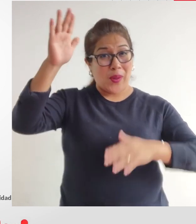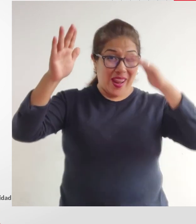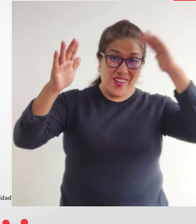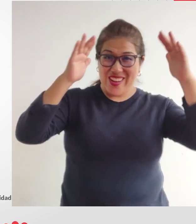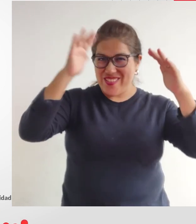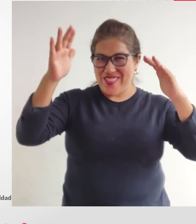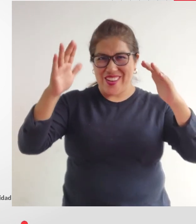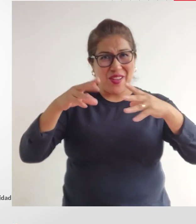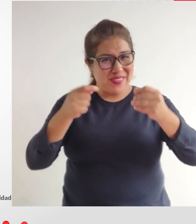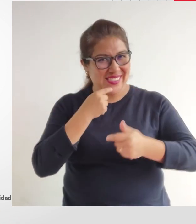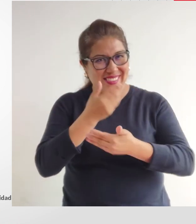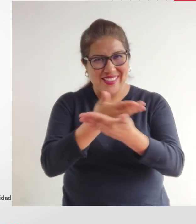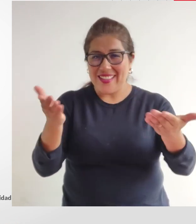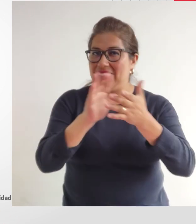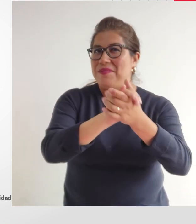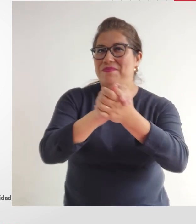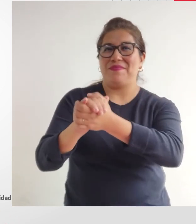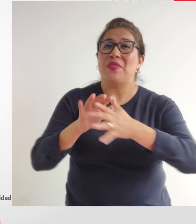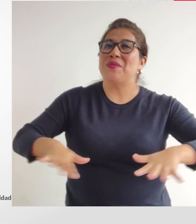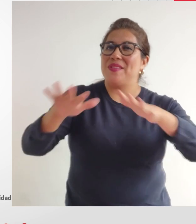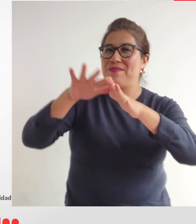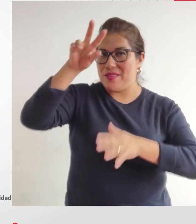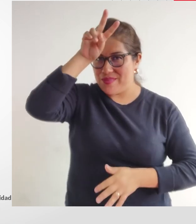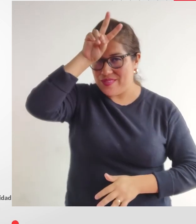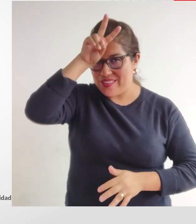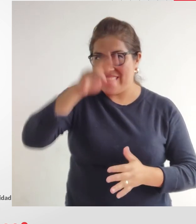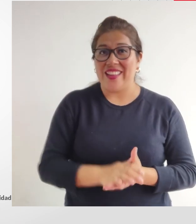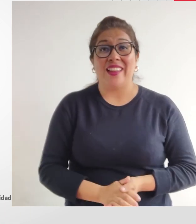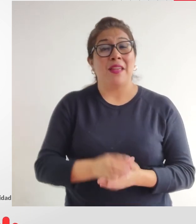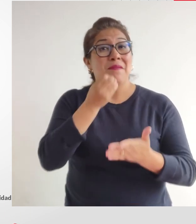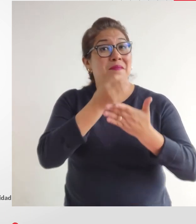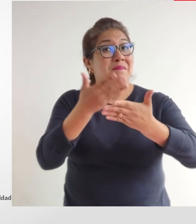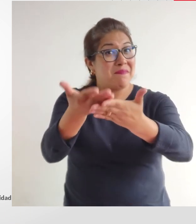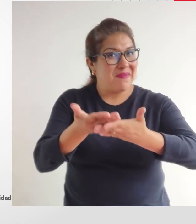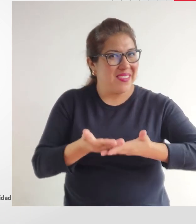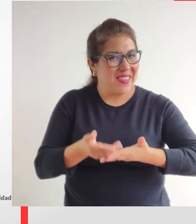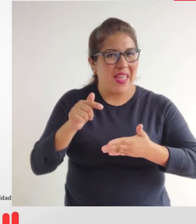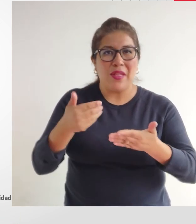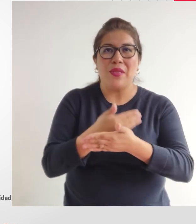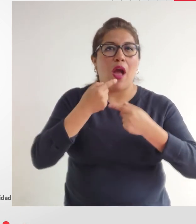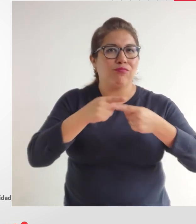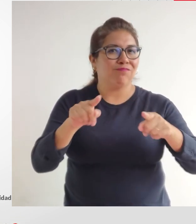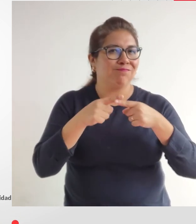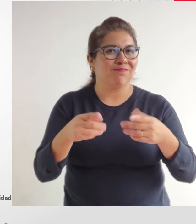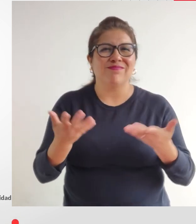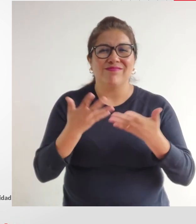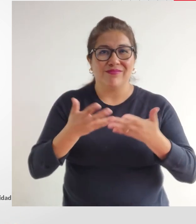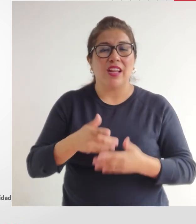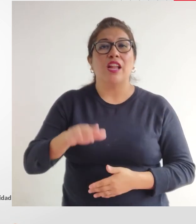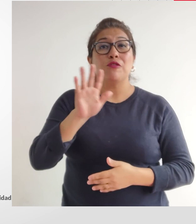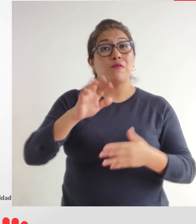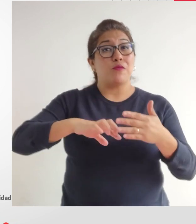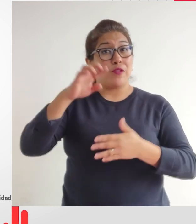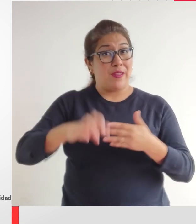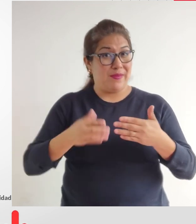Hola, hola, hola, ¿qué tal? ¿Cómo están, amigas y amigos de todo el Perú? Bienvenidos a una nueva edición